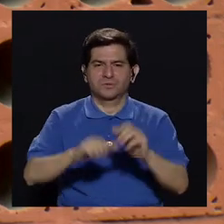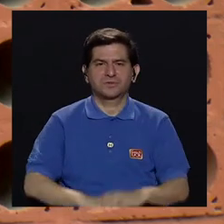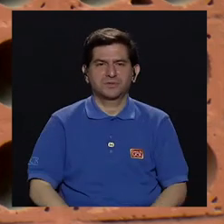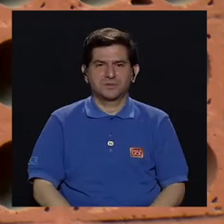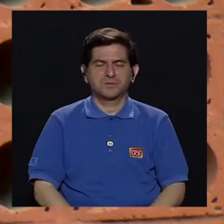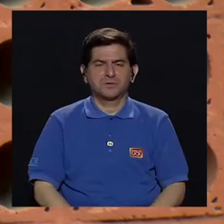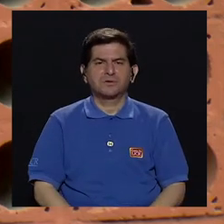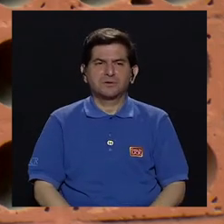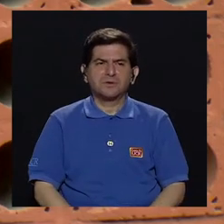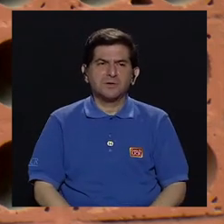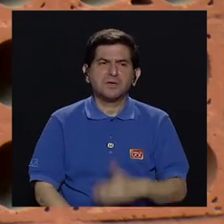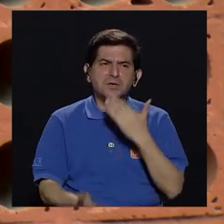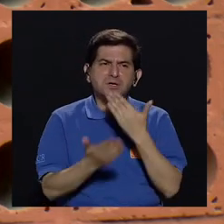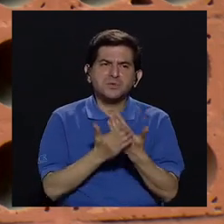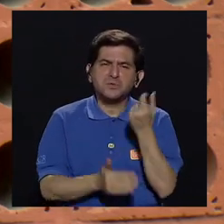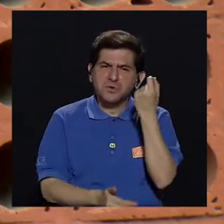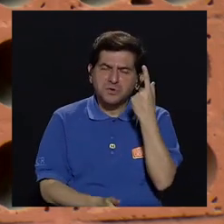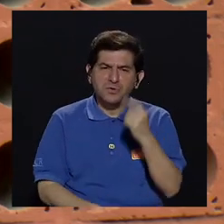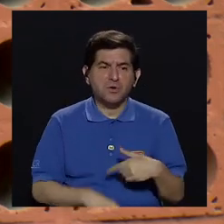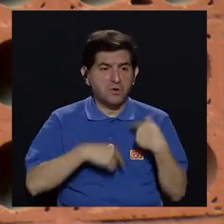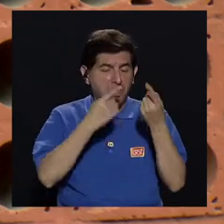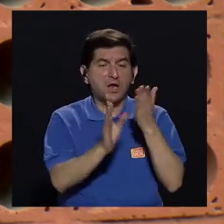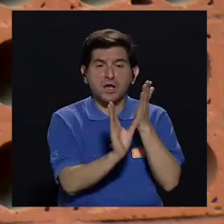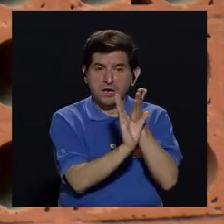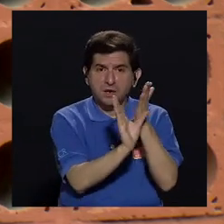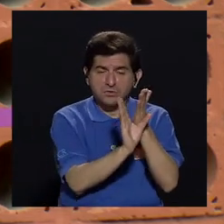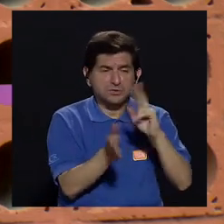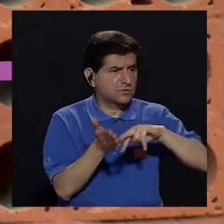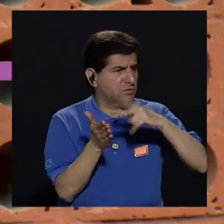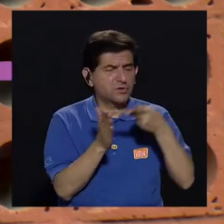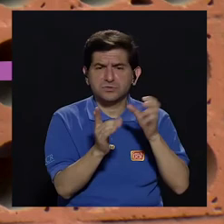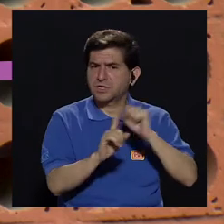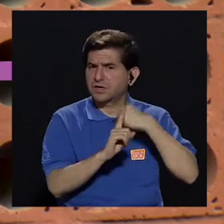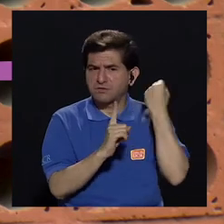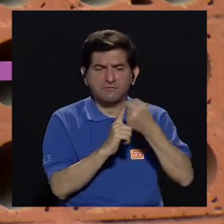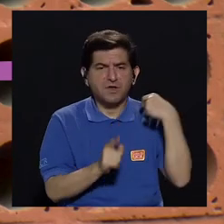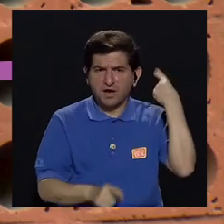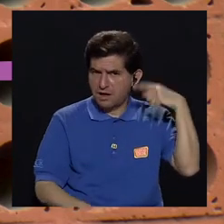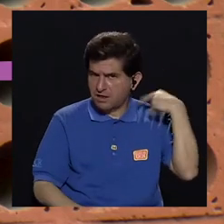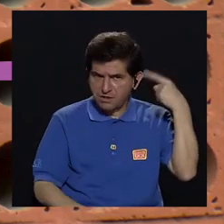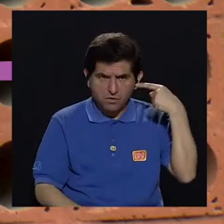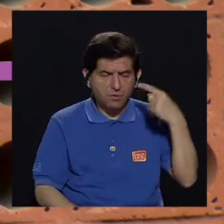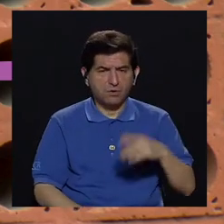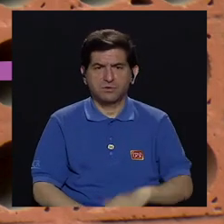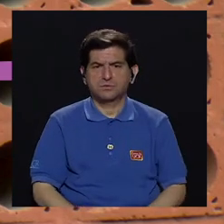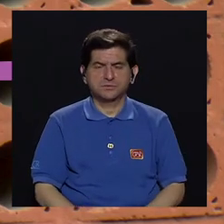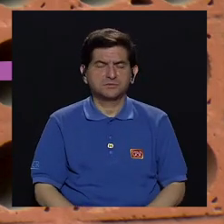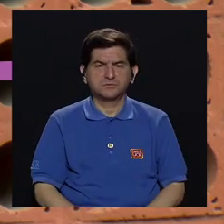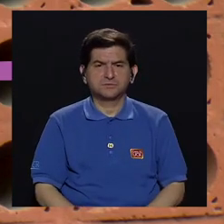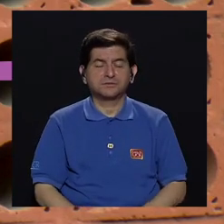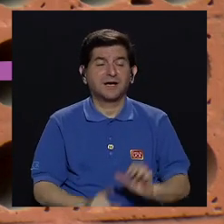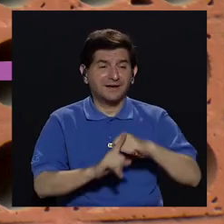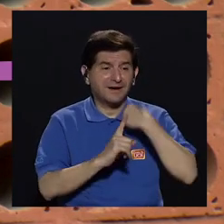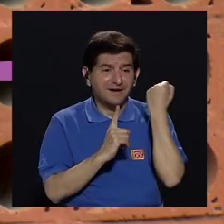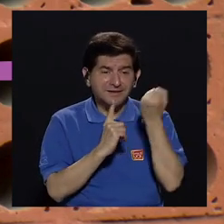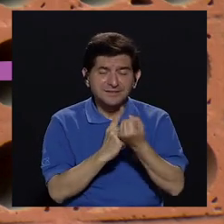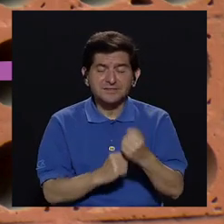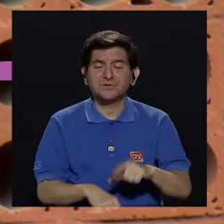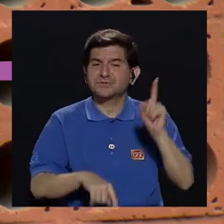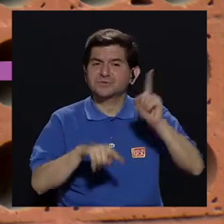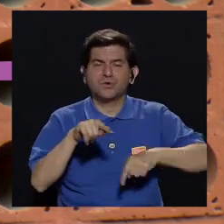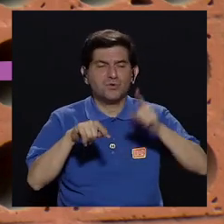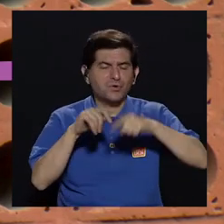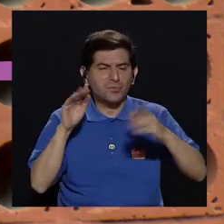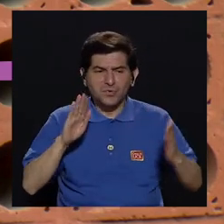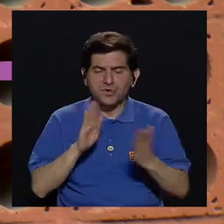y es bueno, o sea, que la gente entienda que ir donde un psicólogo no es una situación de locos, sino que hay situaciones en las cuales